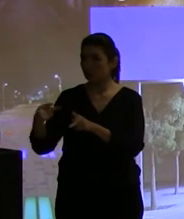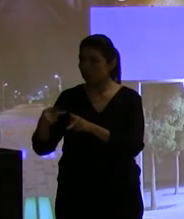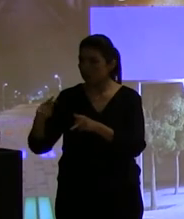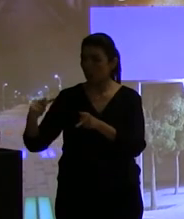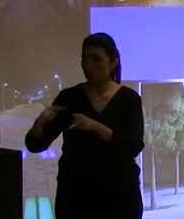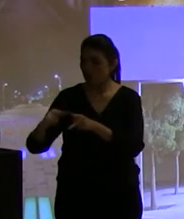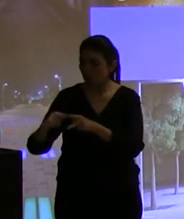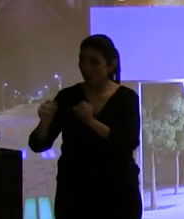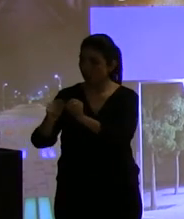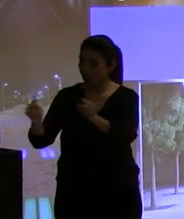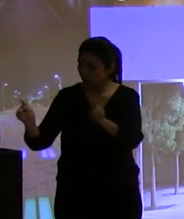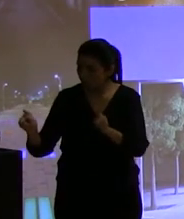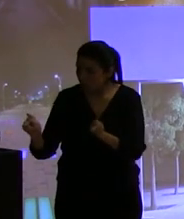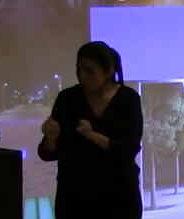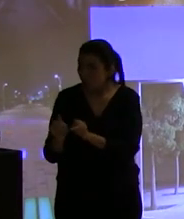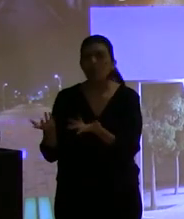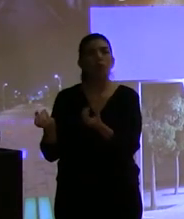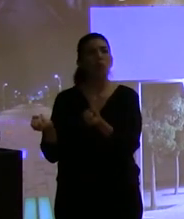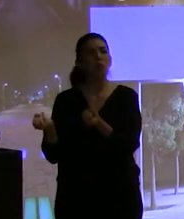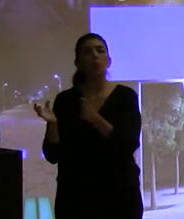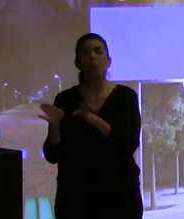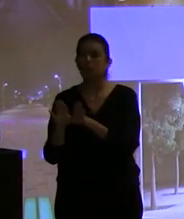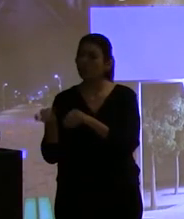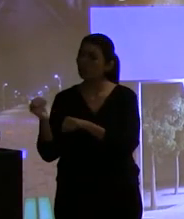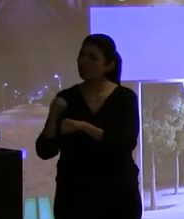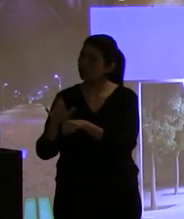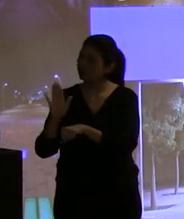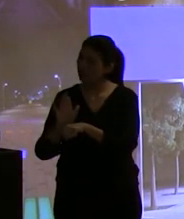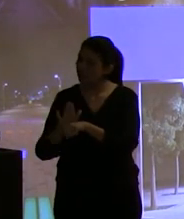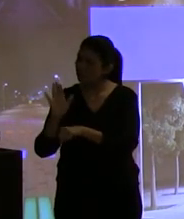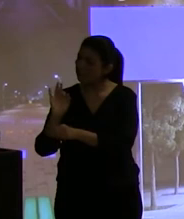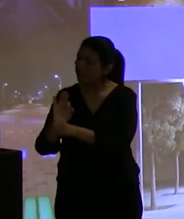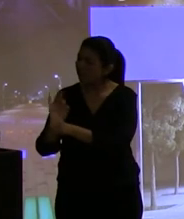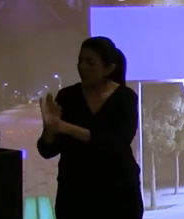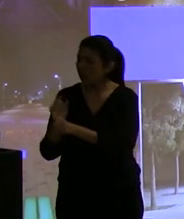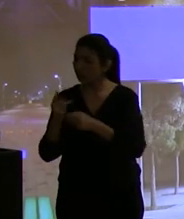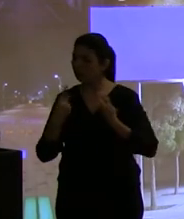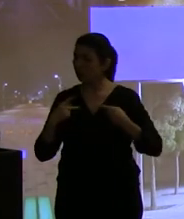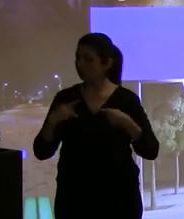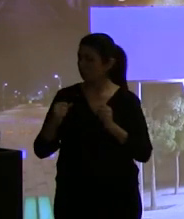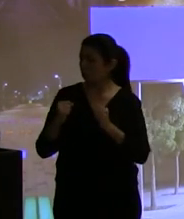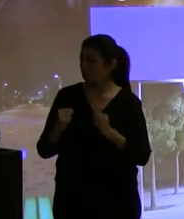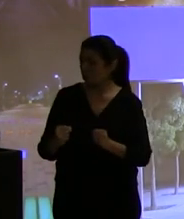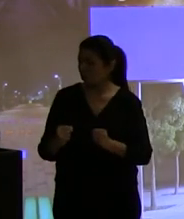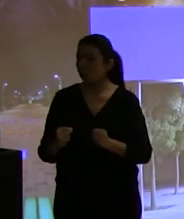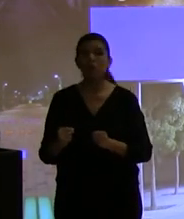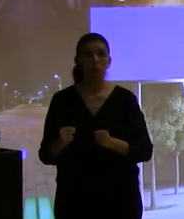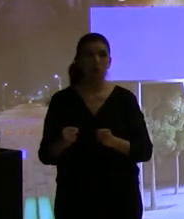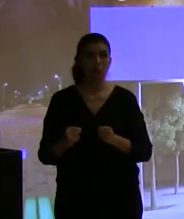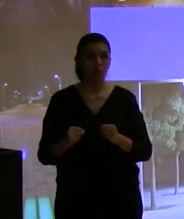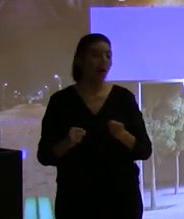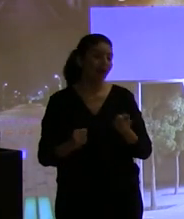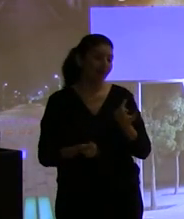mostrar que hay otras maneras estamos todos inspirados por las ciudades del mundo donde por la noche la ciudad se vive como por el